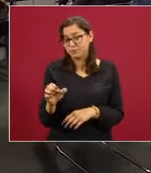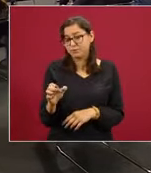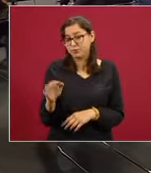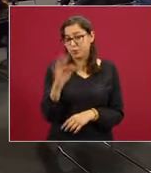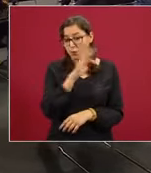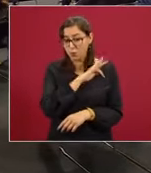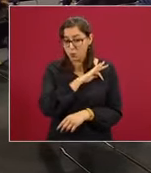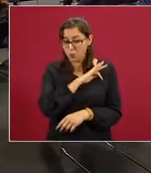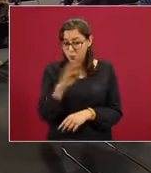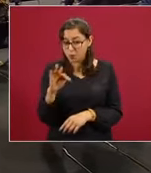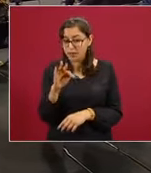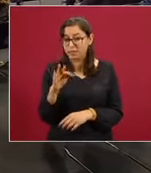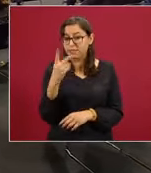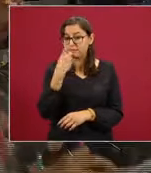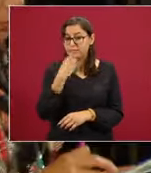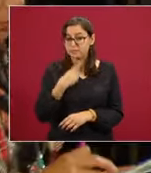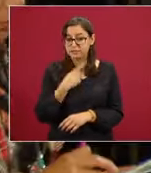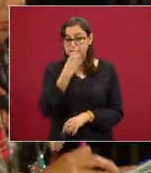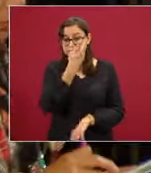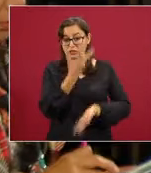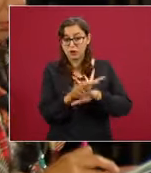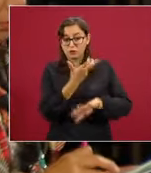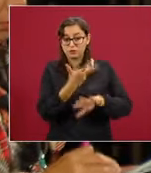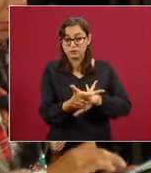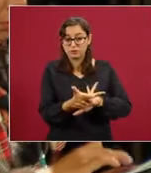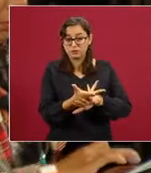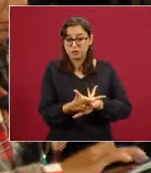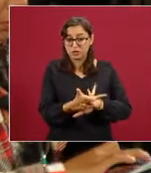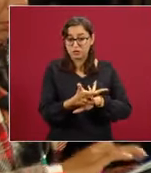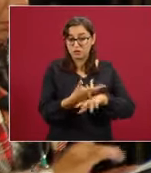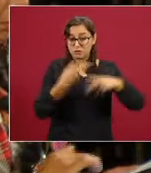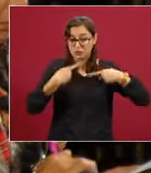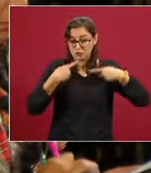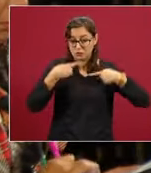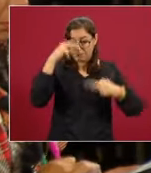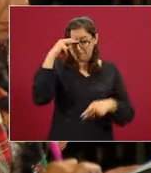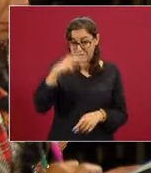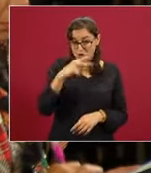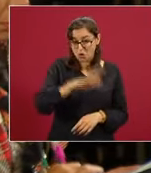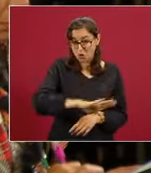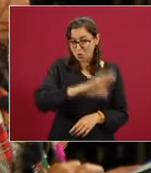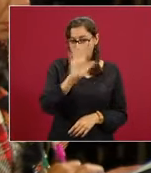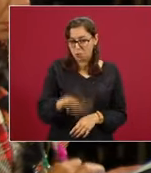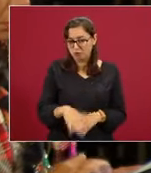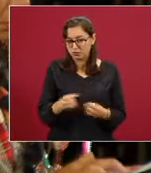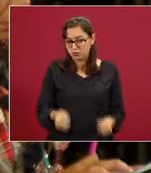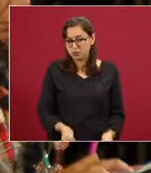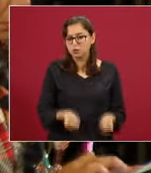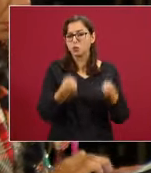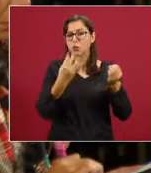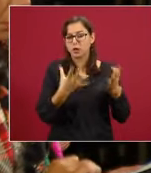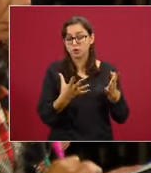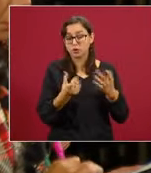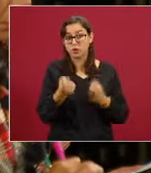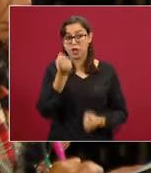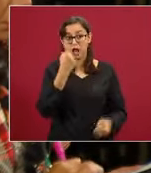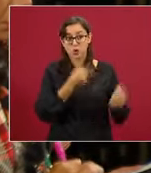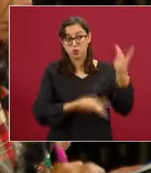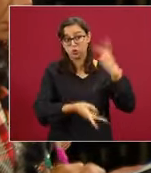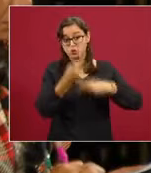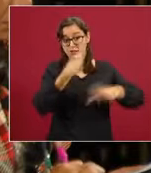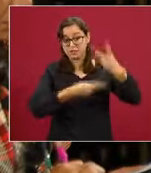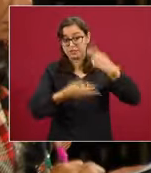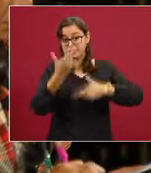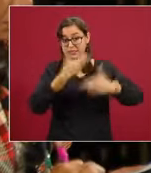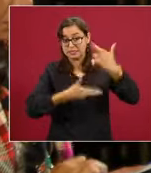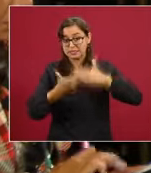número de personas que han muerto en Estados Unidos con nacionales que han muerto y los que han regresado. Entiendo que ya han estado varios regresando en